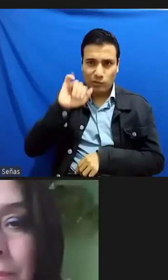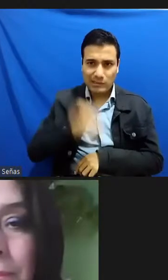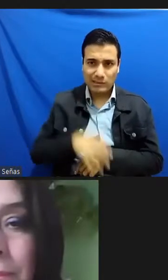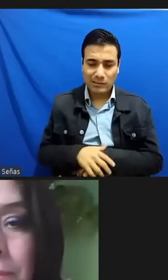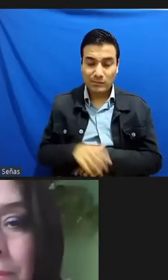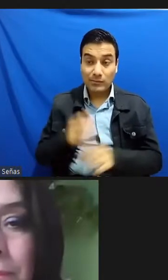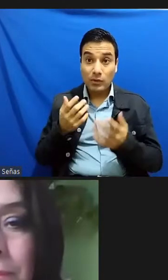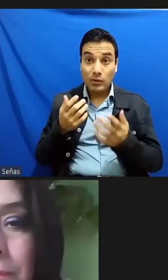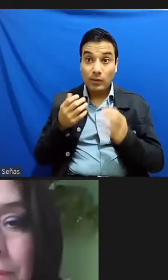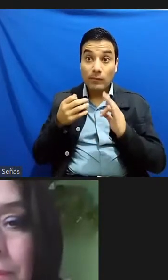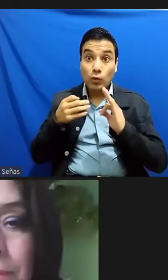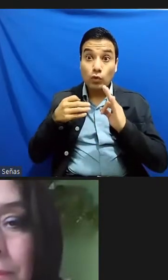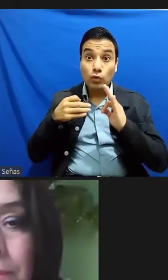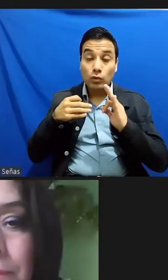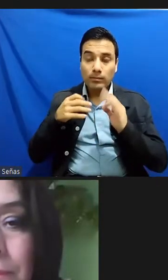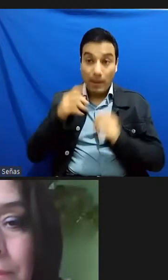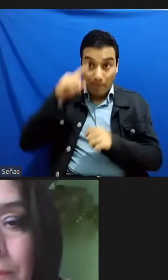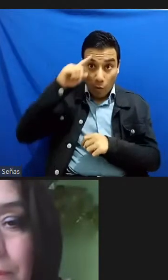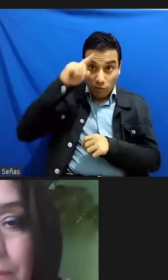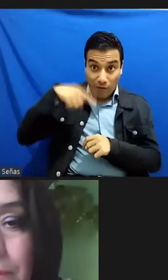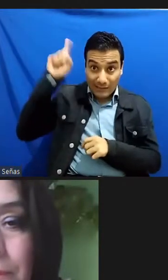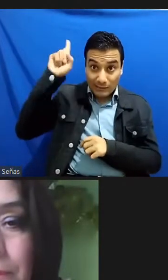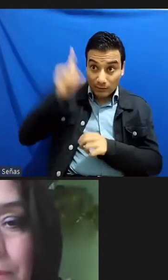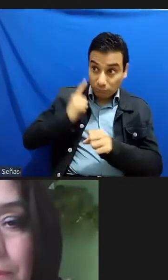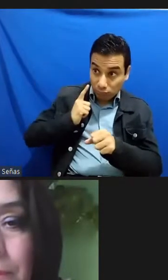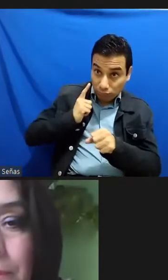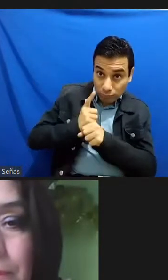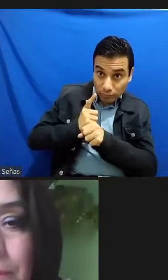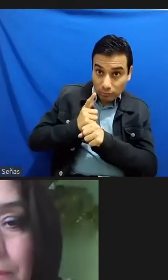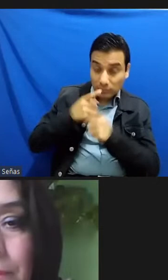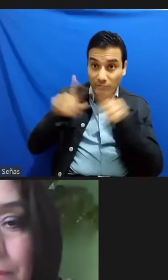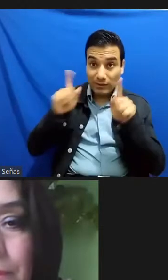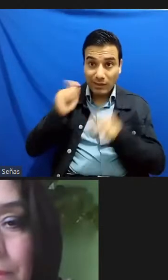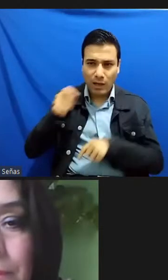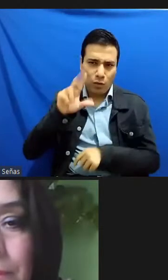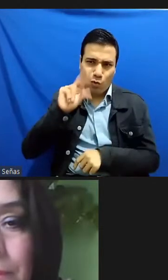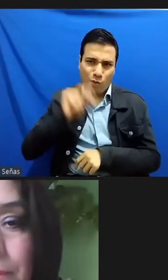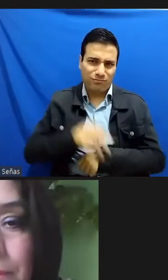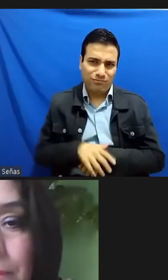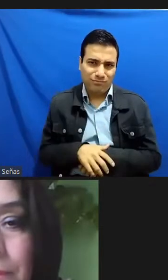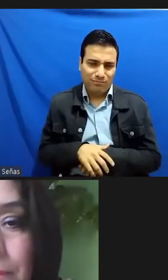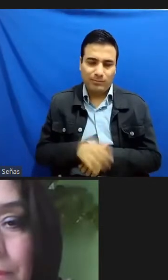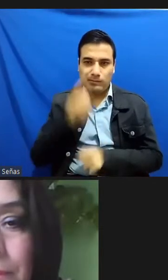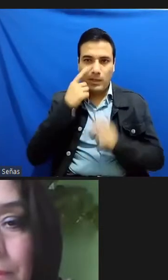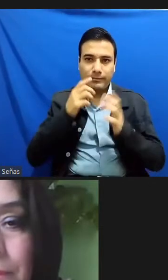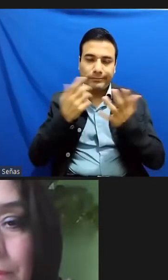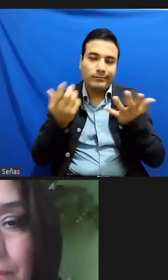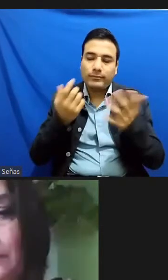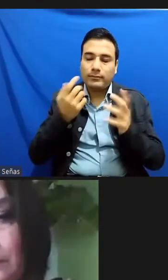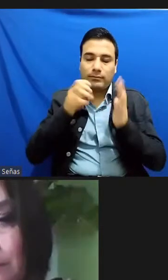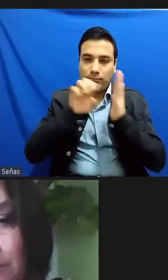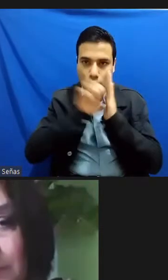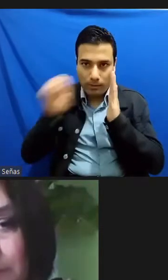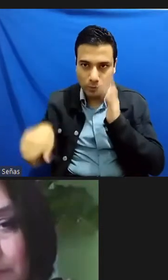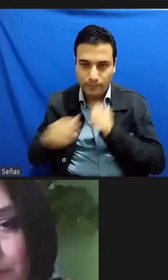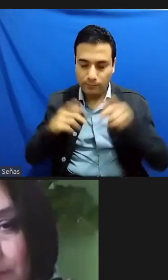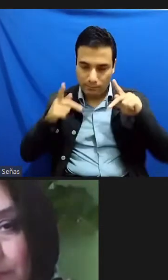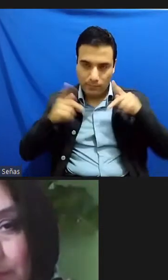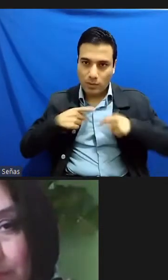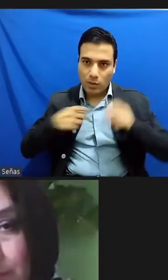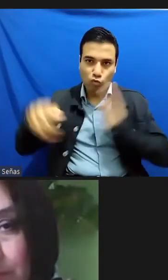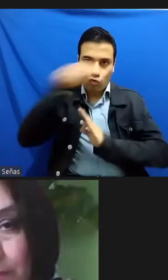evidente esas diferencias ¿no? digo por por combinación simple todos somos diferentes